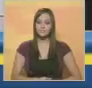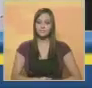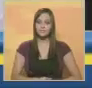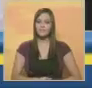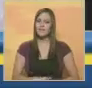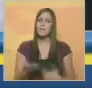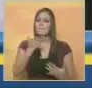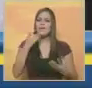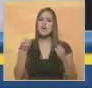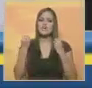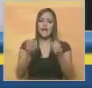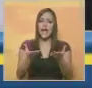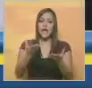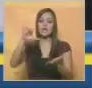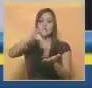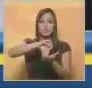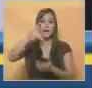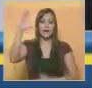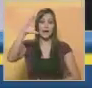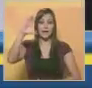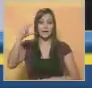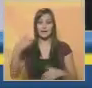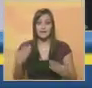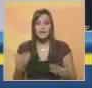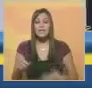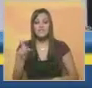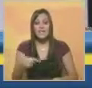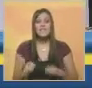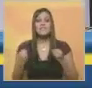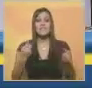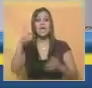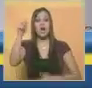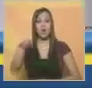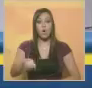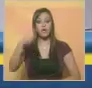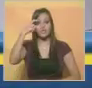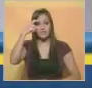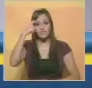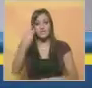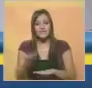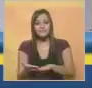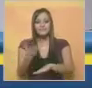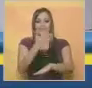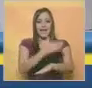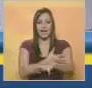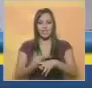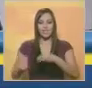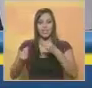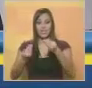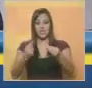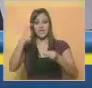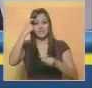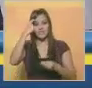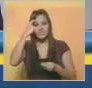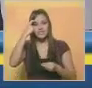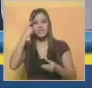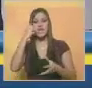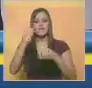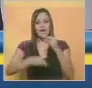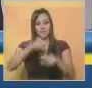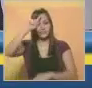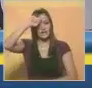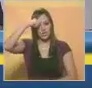¿Qué mejor regalo para la ciudad de Caracas que entregarle hoy, en la antesala del día en que vamos a